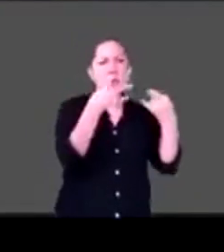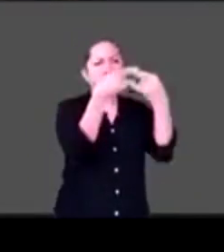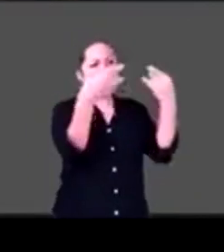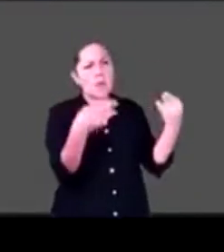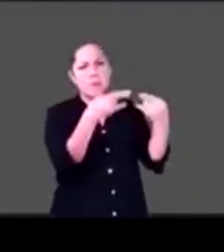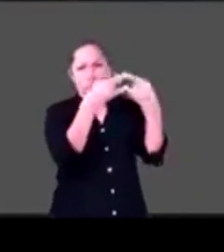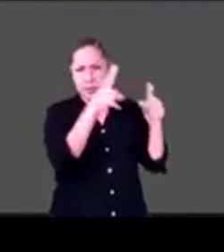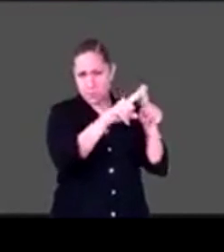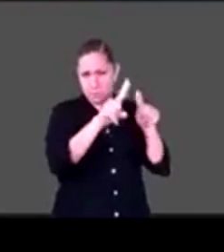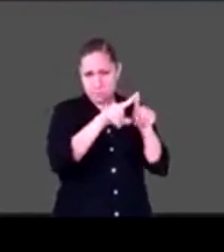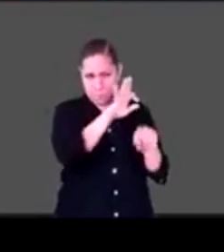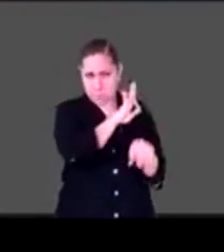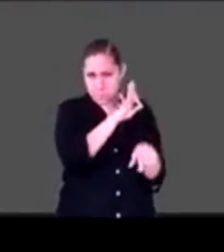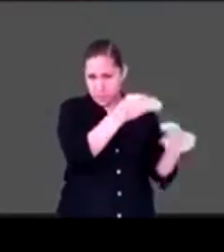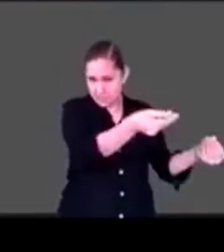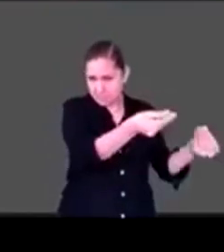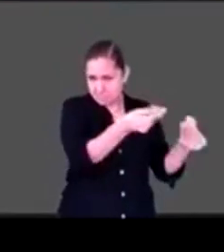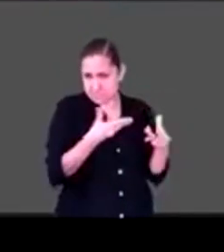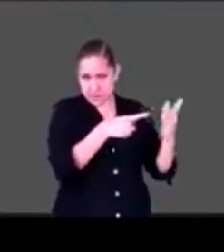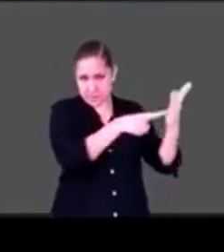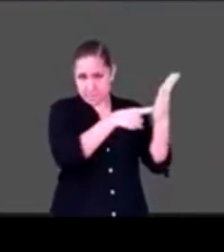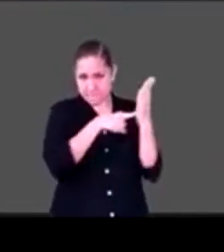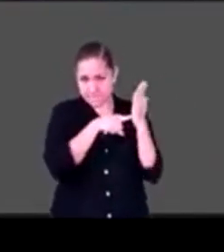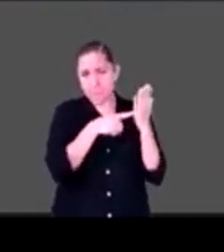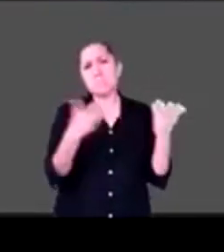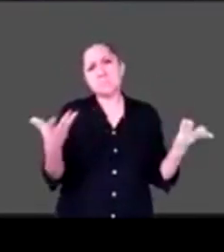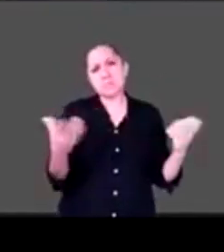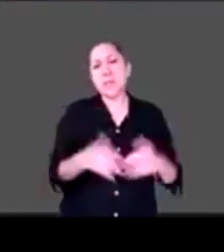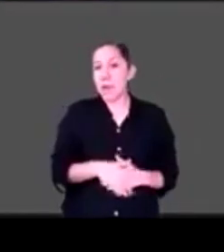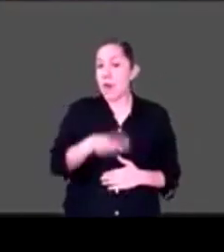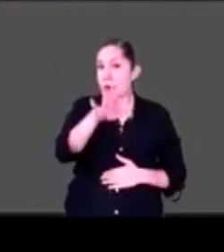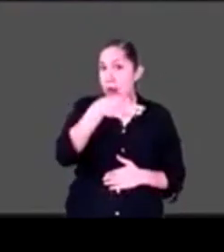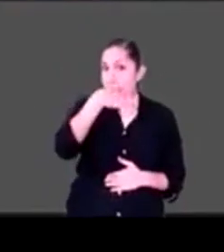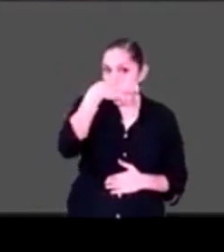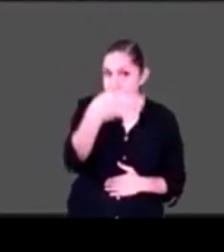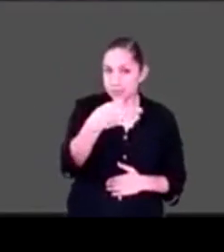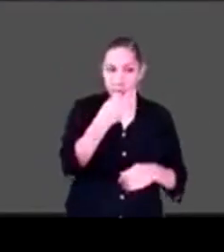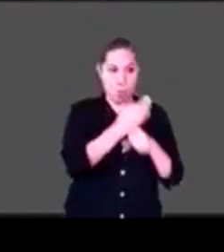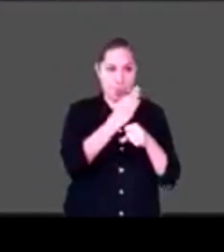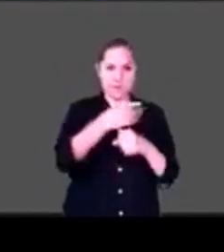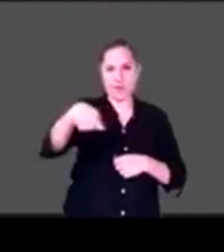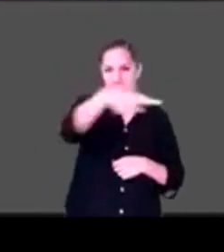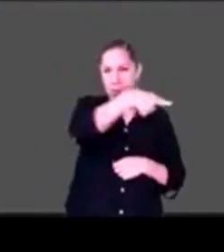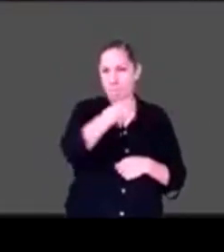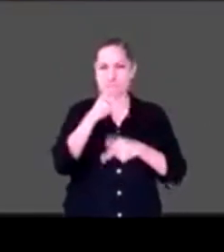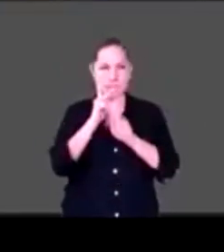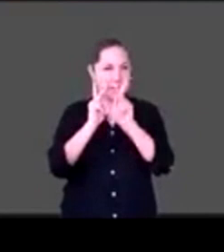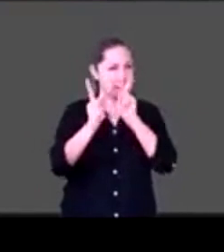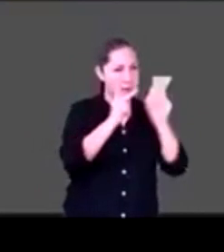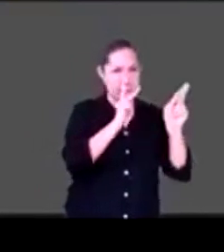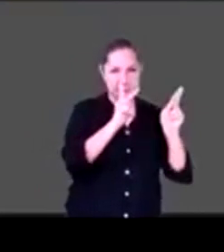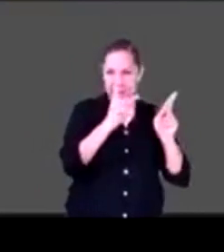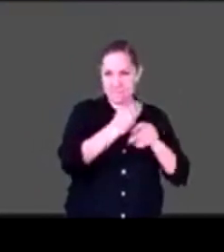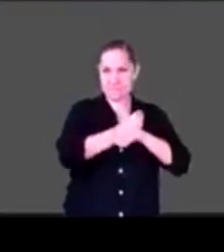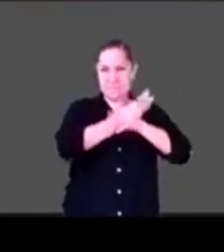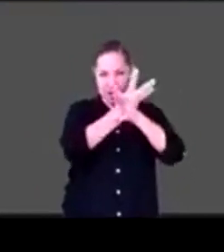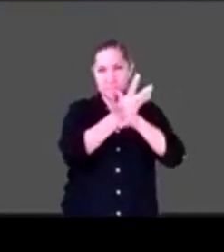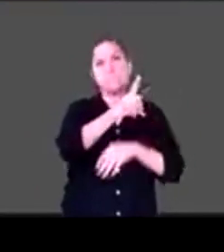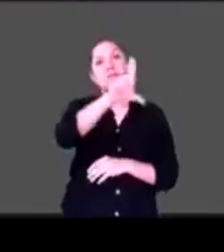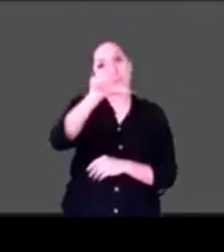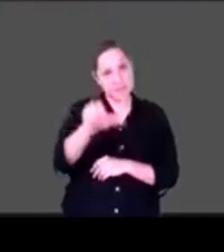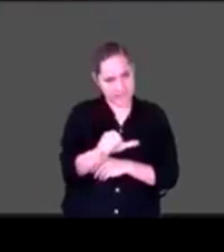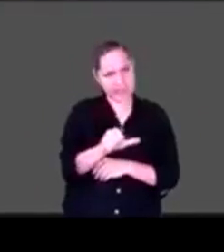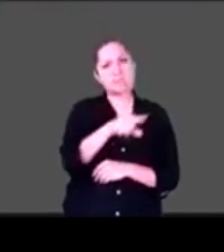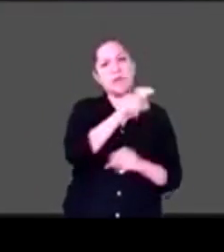lo que sí es cierto es que Cipina va a tener un espacio donde toda la información que se habló, toda esta conferencia va a estar guardada y si les parece también vamos a sumar a Di